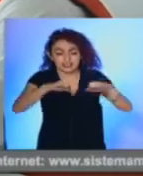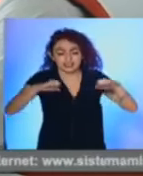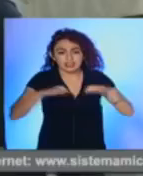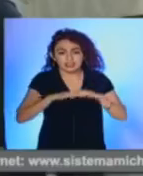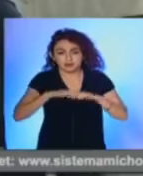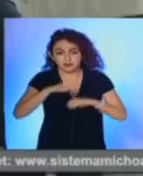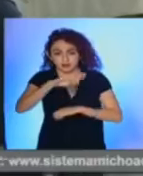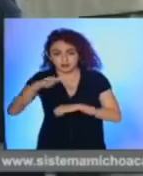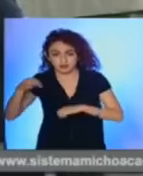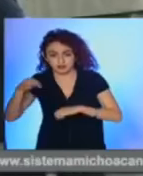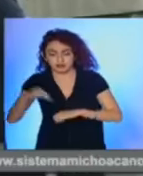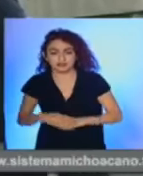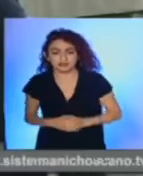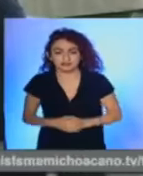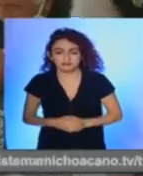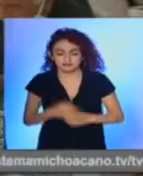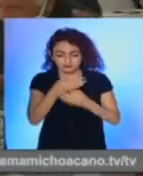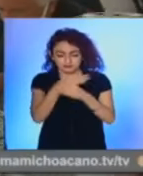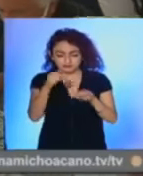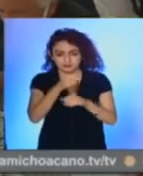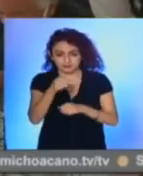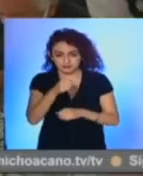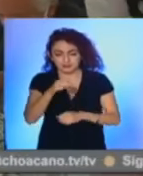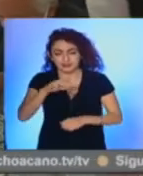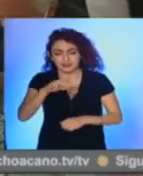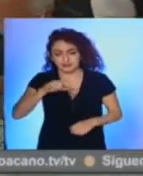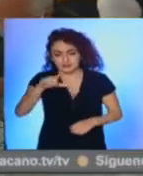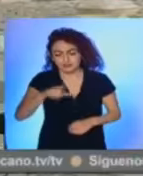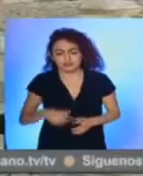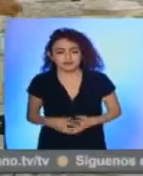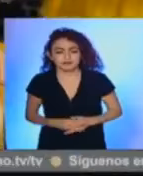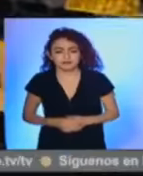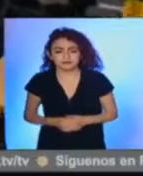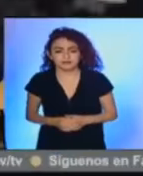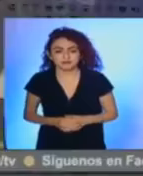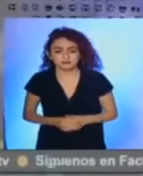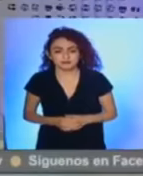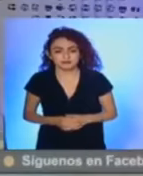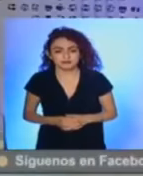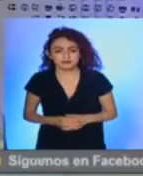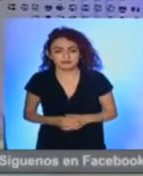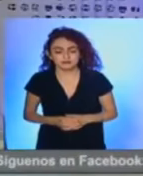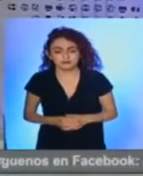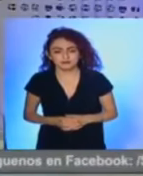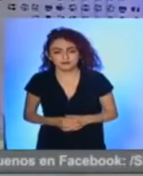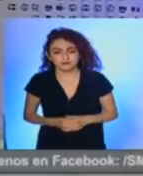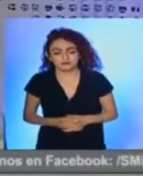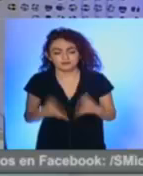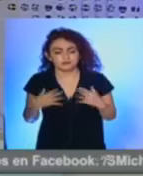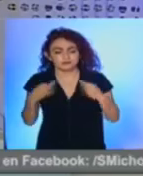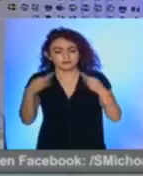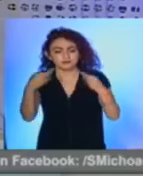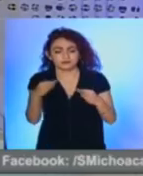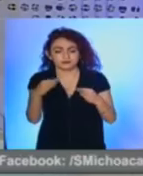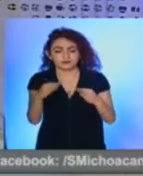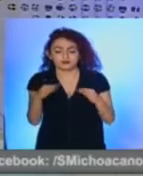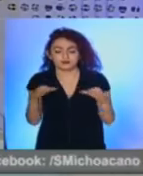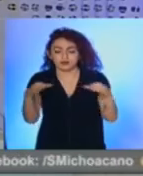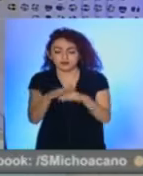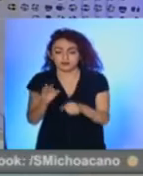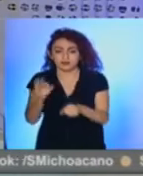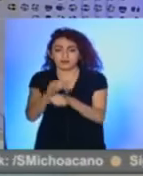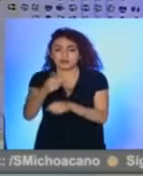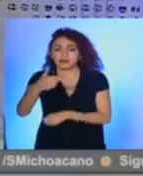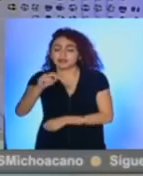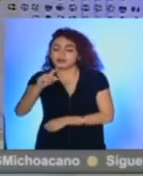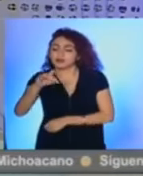por Michoacán en SM Noticias Rafael Silva y el fundador de las autodefensas y Polito